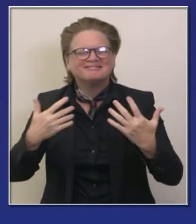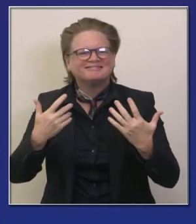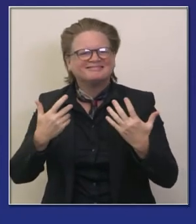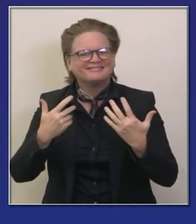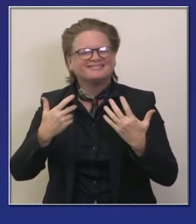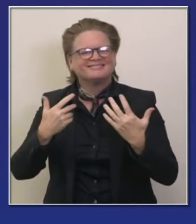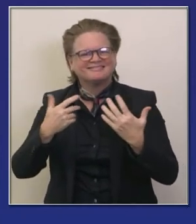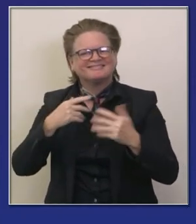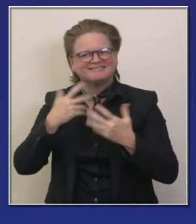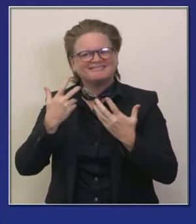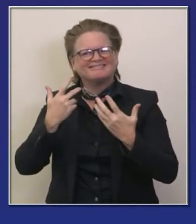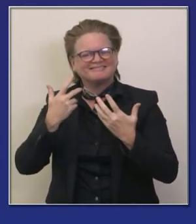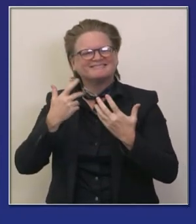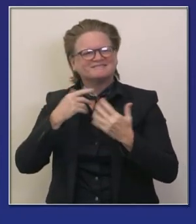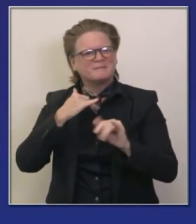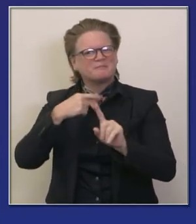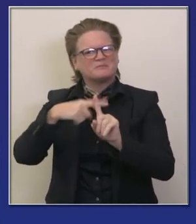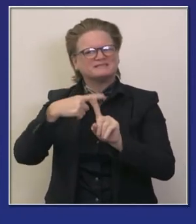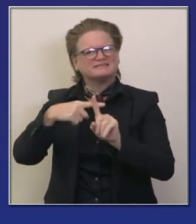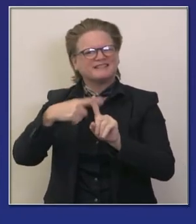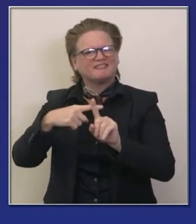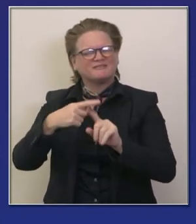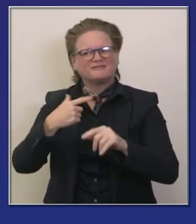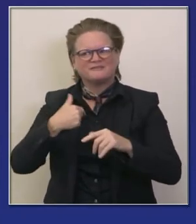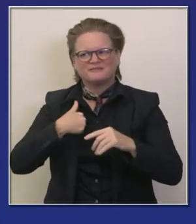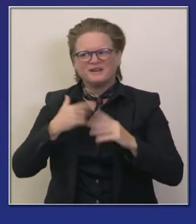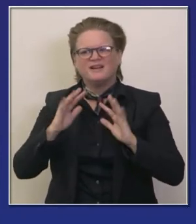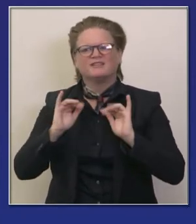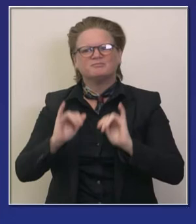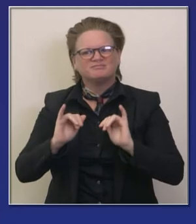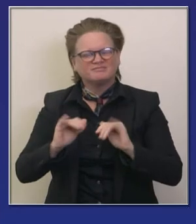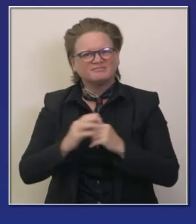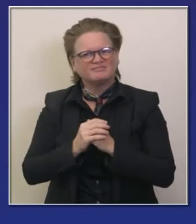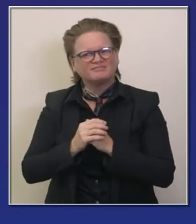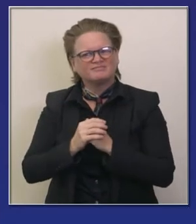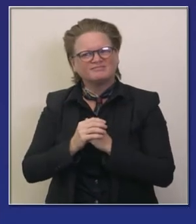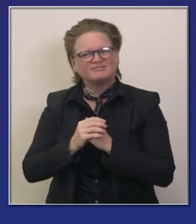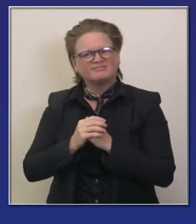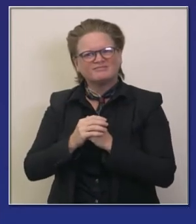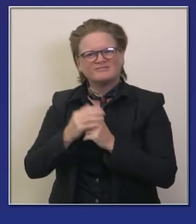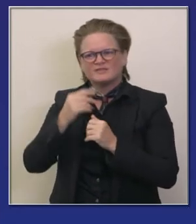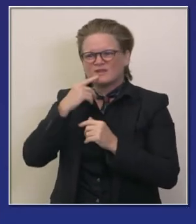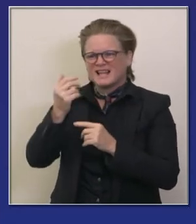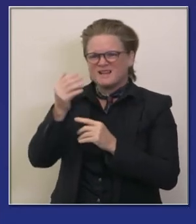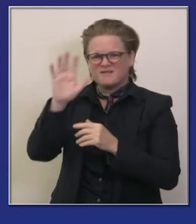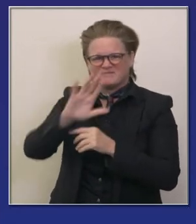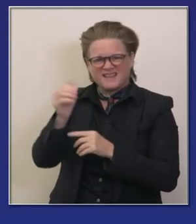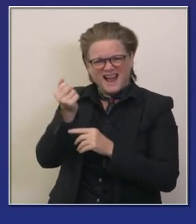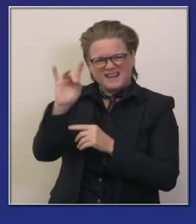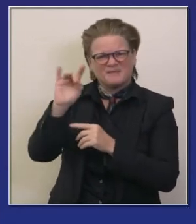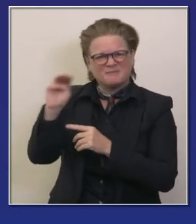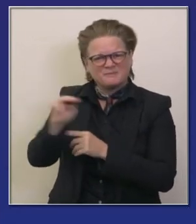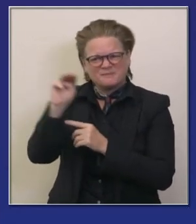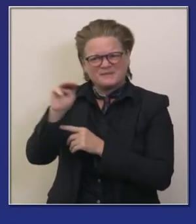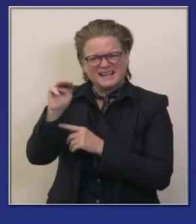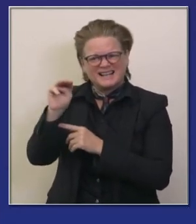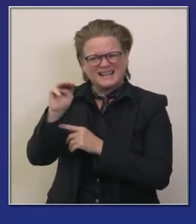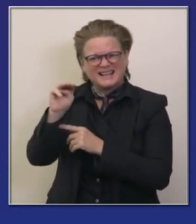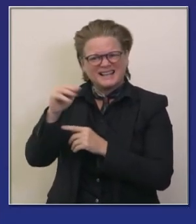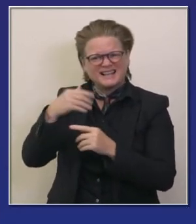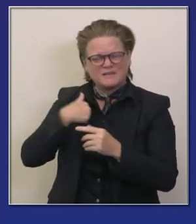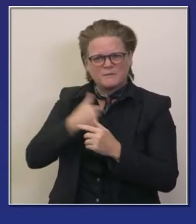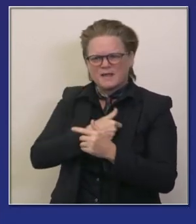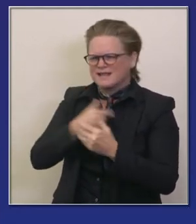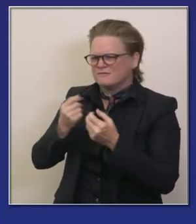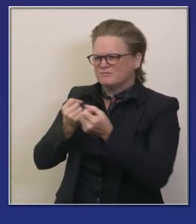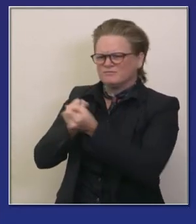hemos llegado a ese grado por la gama de 219 millones de